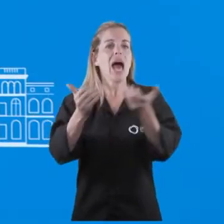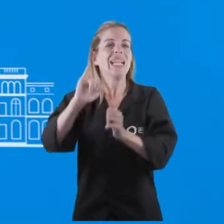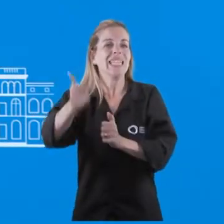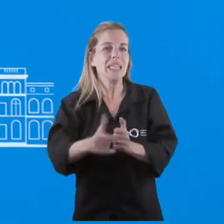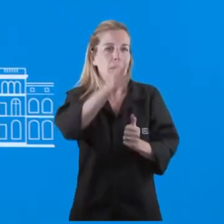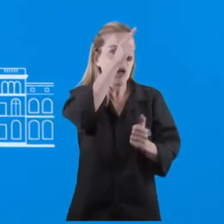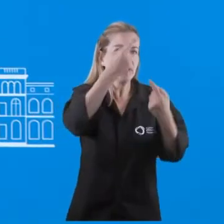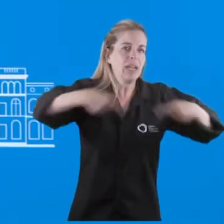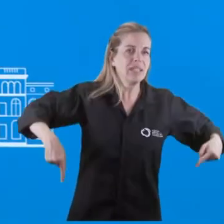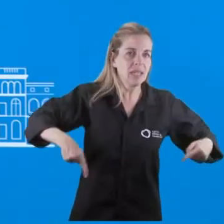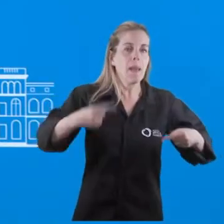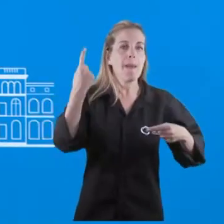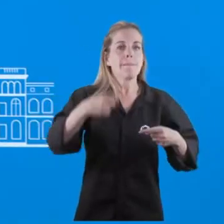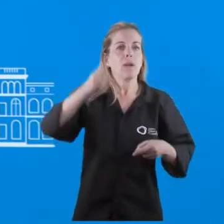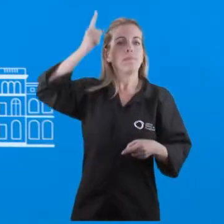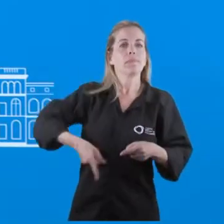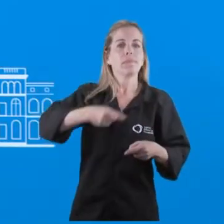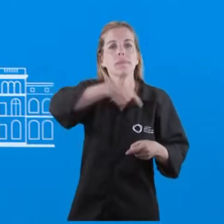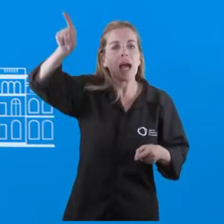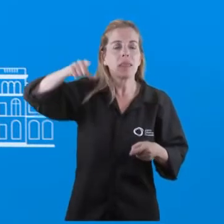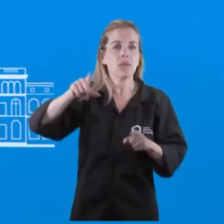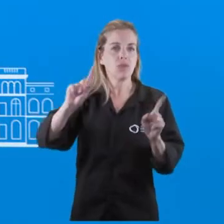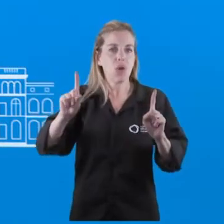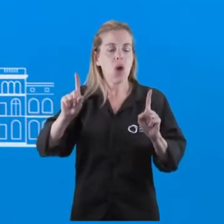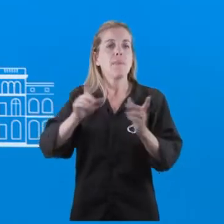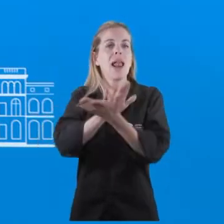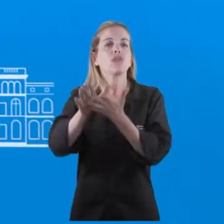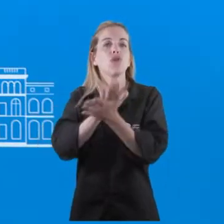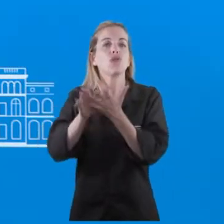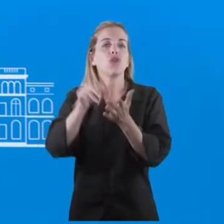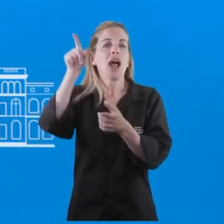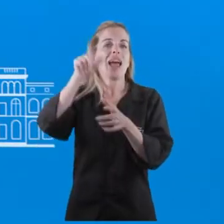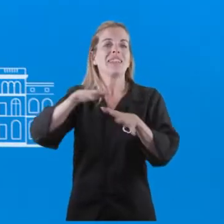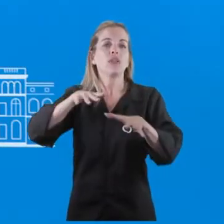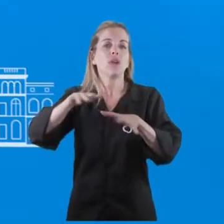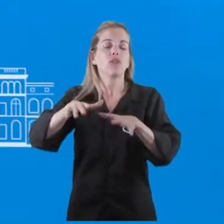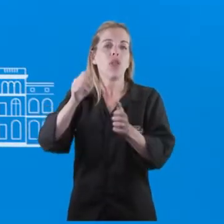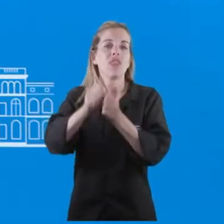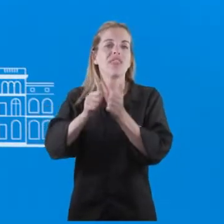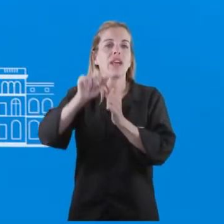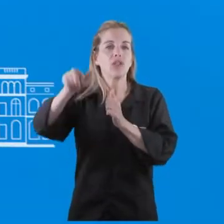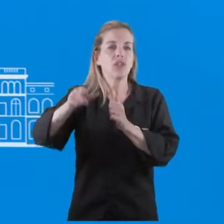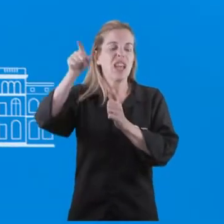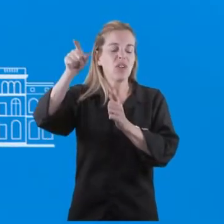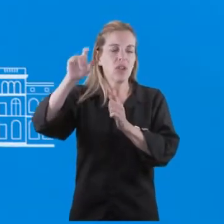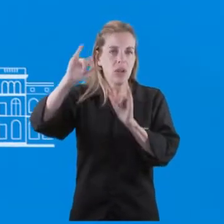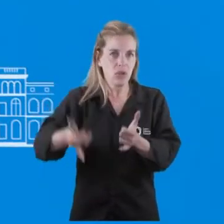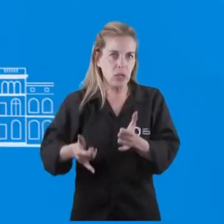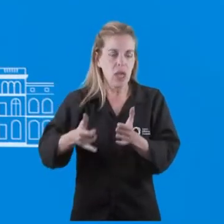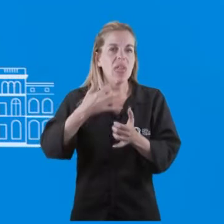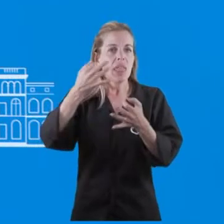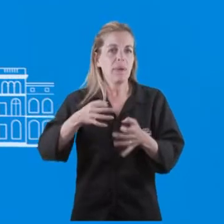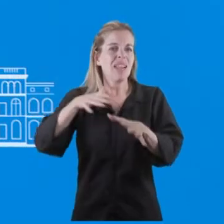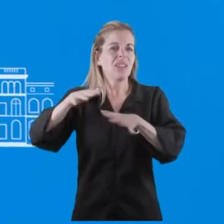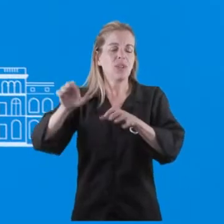nacionales de la mejor manera posible para combatir lo que está sucediendo en este momento en Rosario, que es realmente